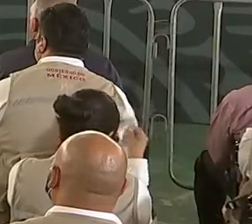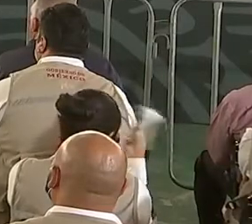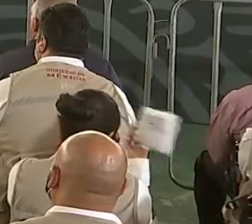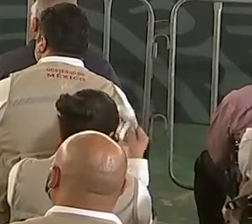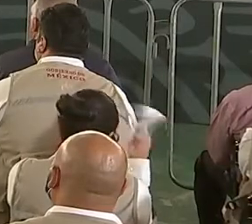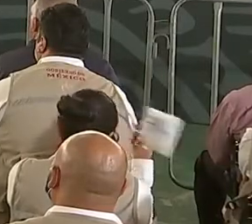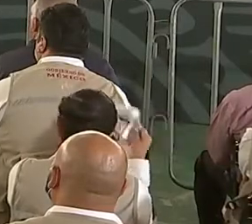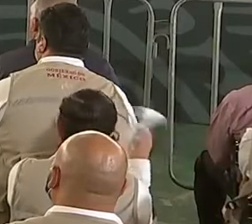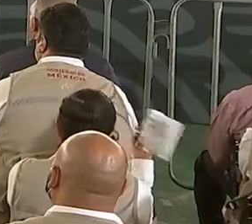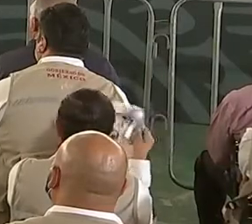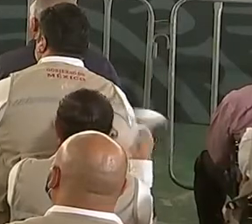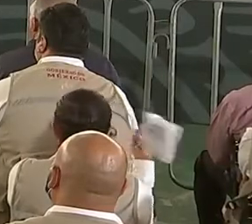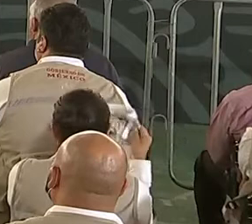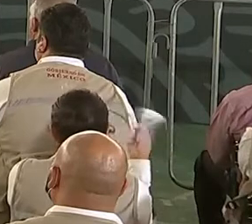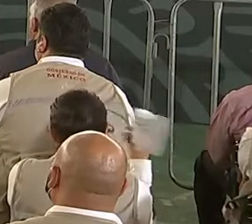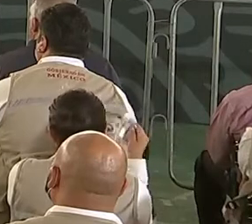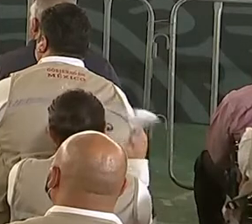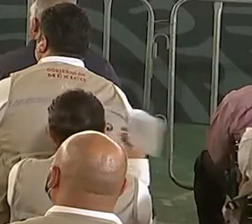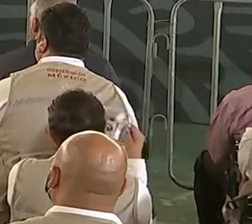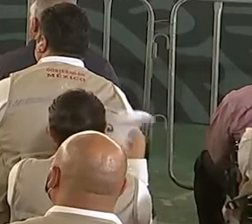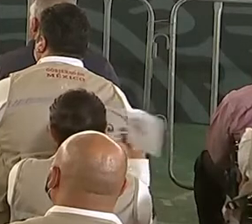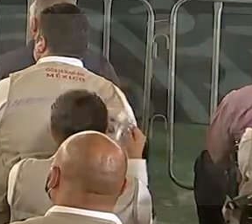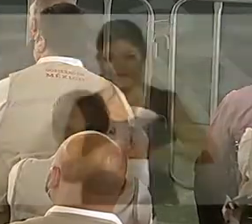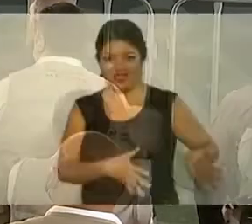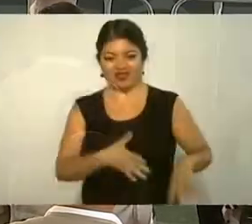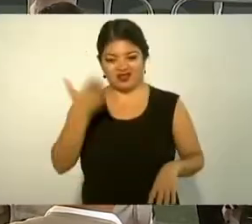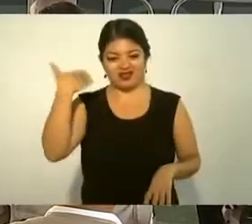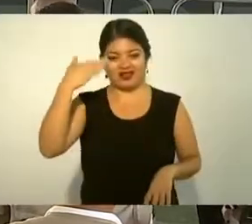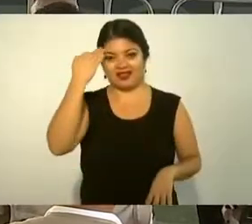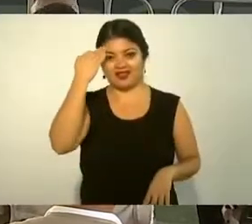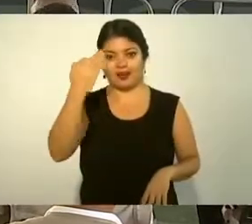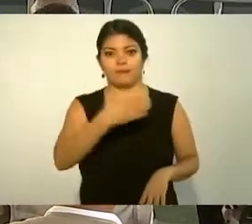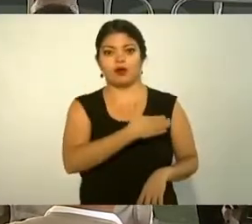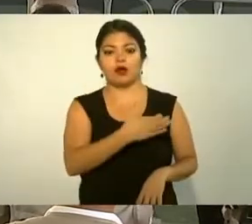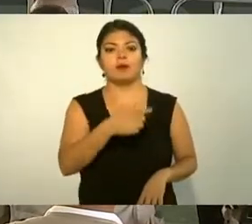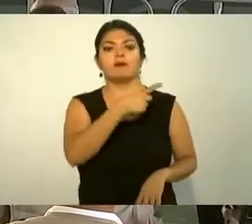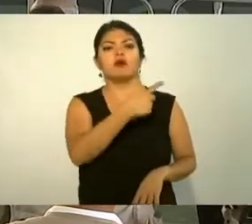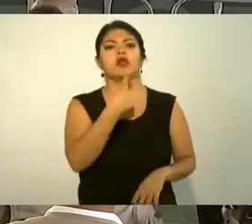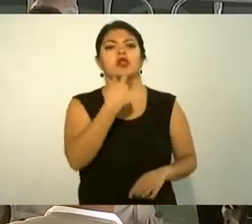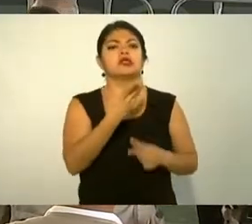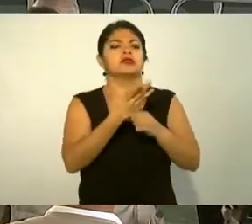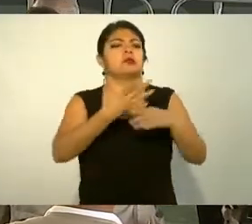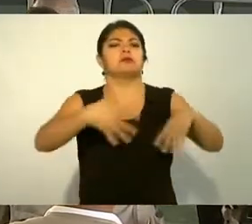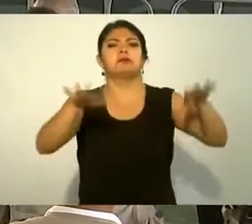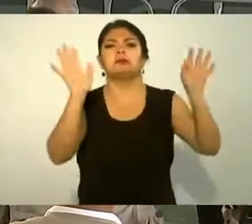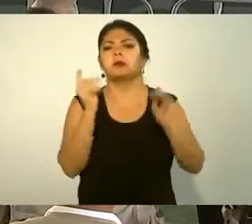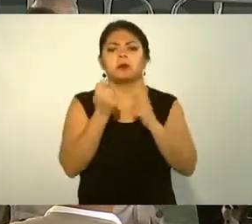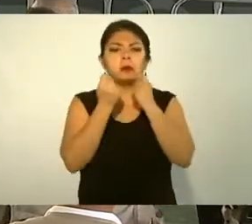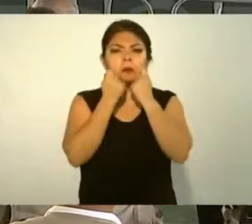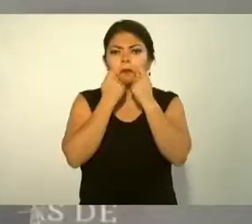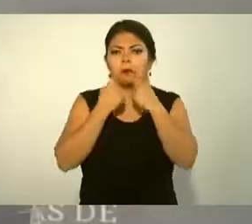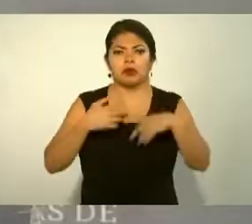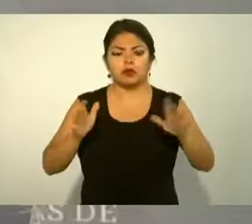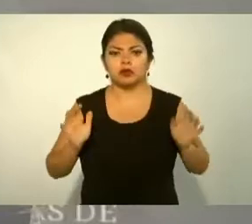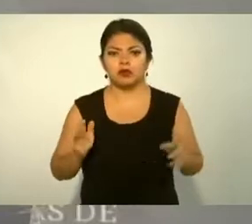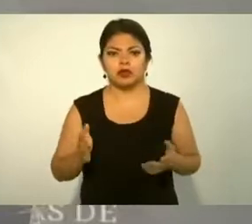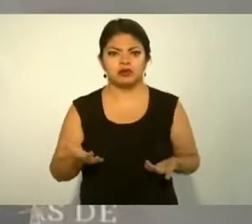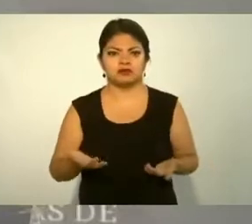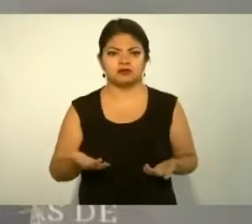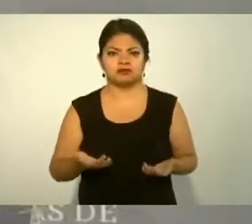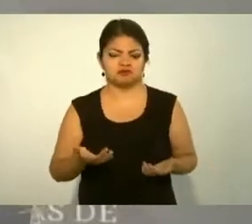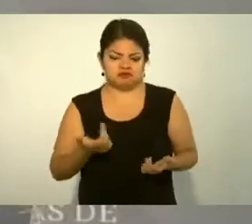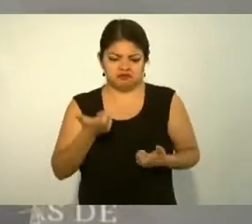cuando abandonaron el campo decían no importa que no haya